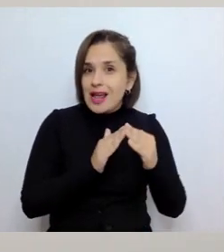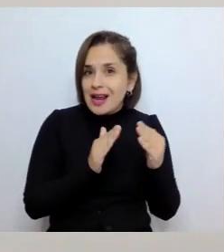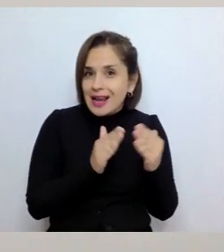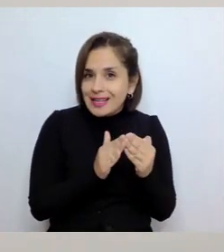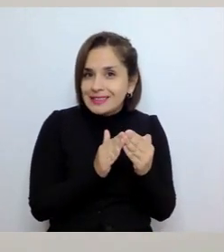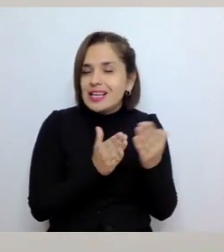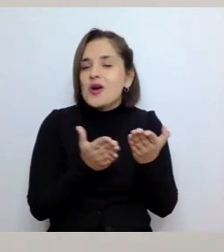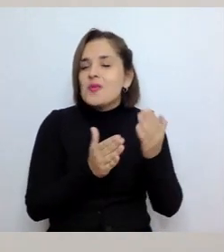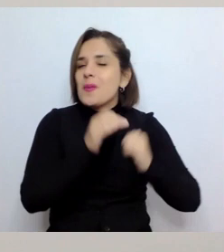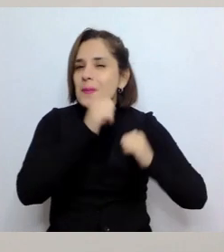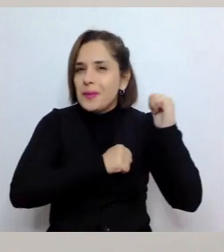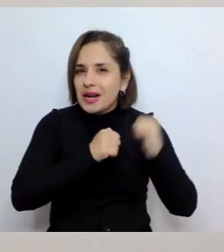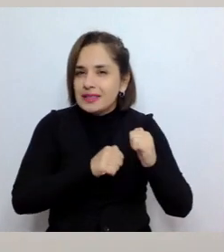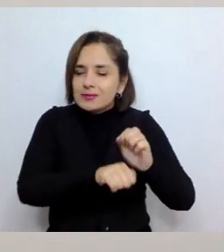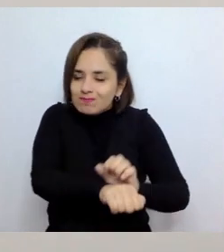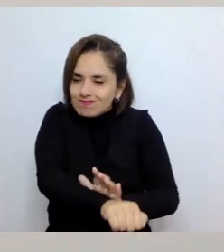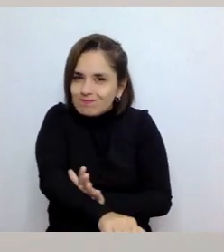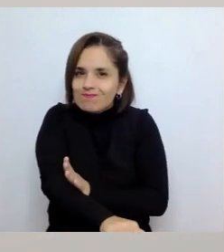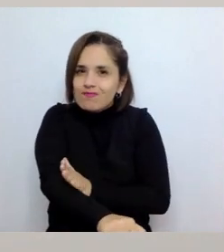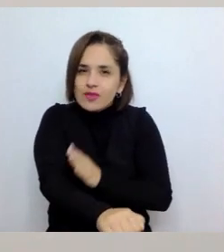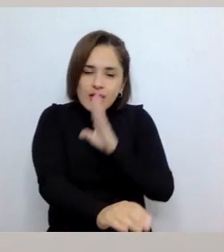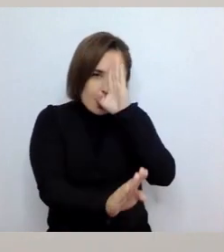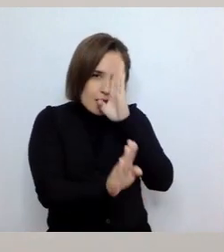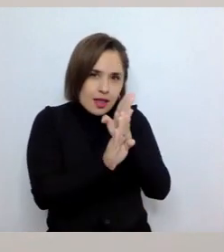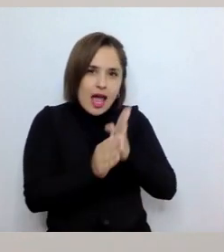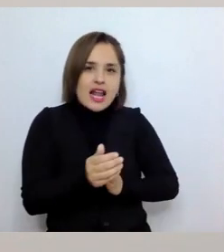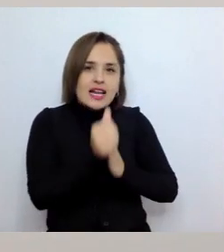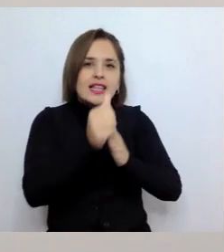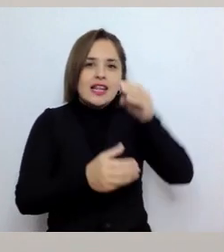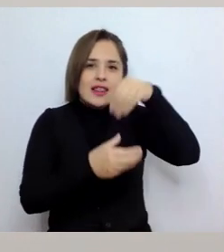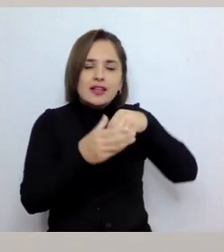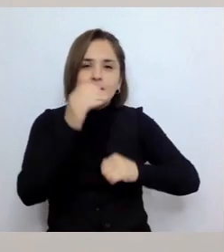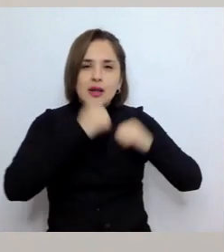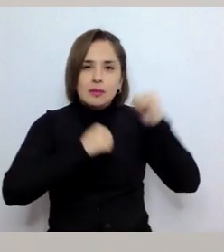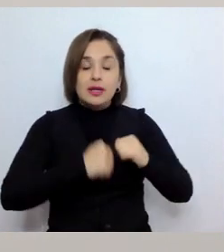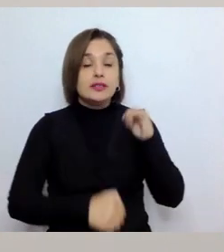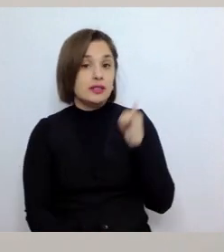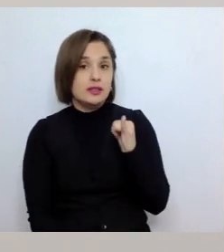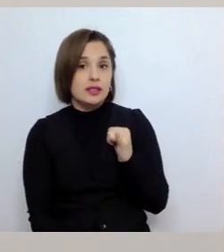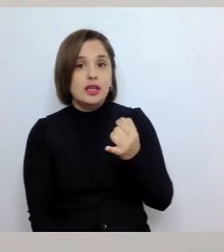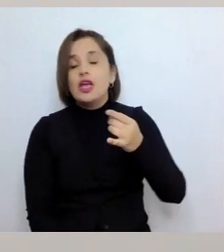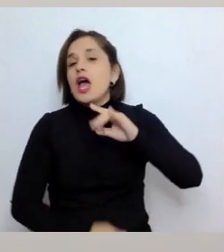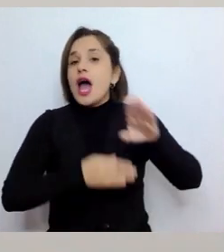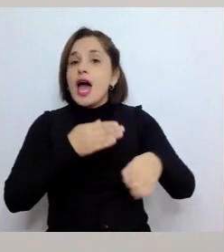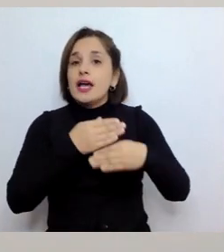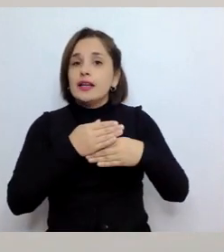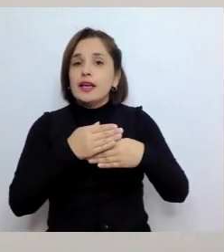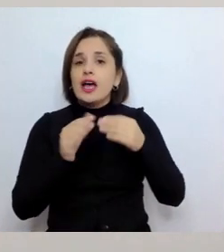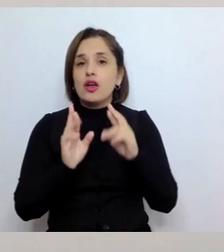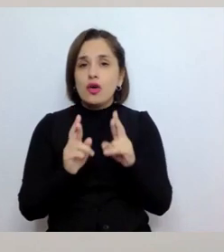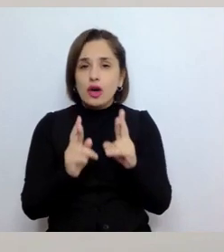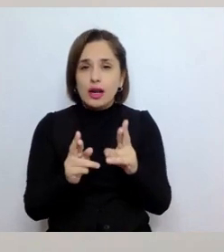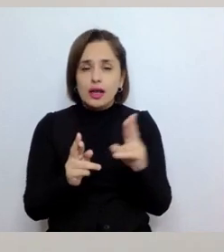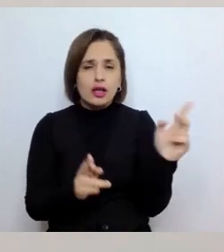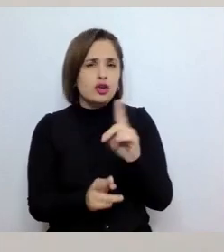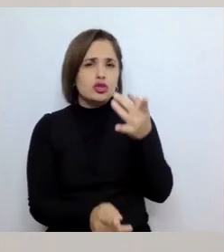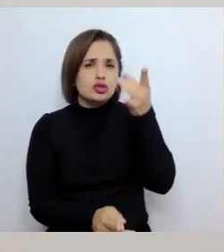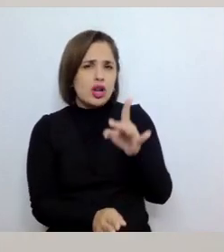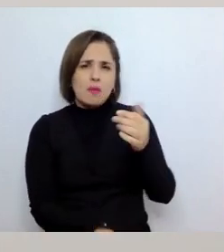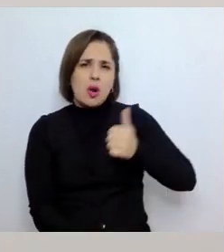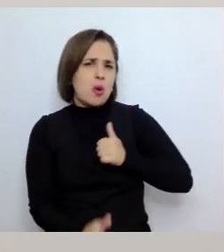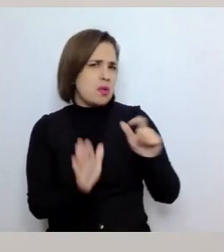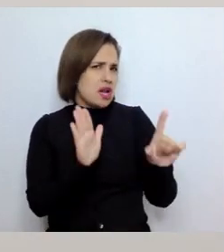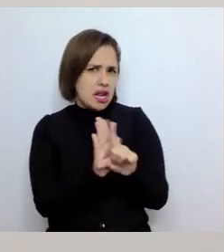por casa, como compañía, y ir sensibilizando directamente a todos nuestros líderes y la empresa. Sí, y solo sumar que ojalá que